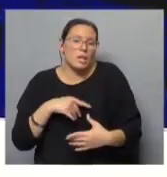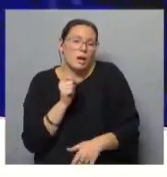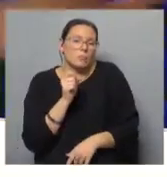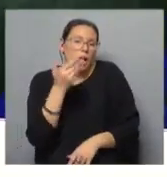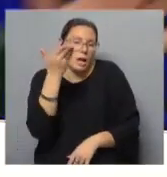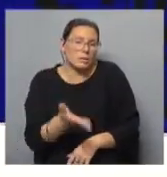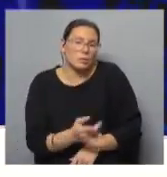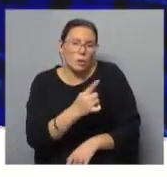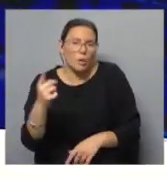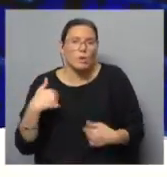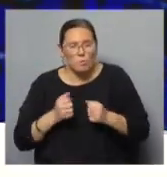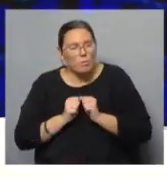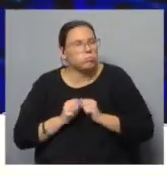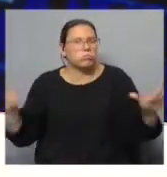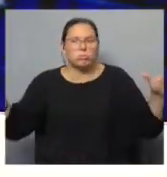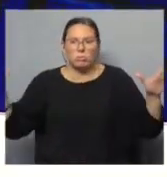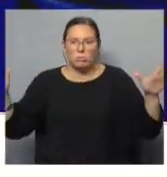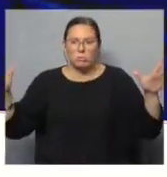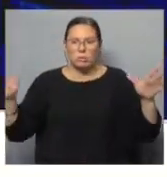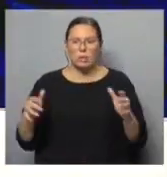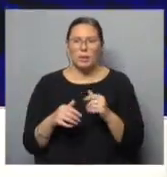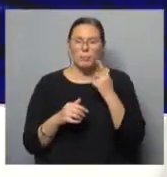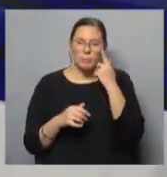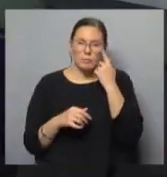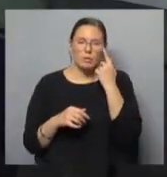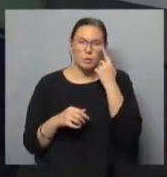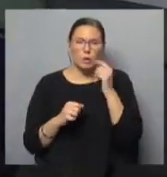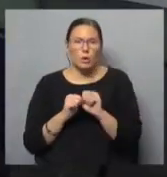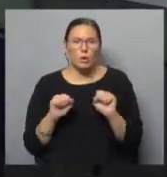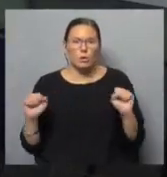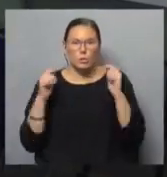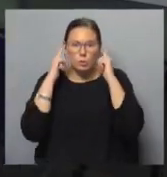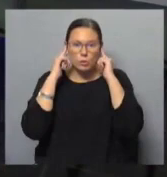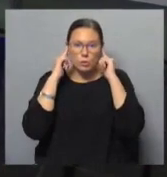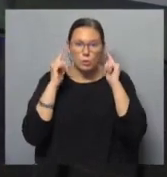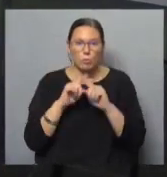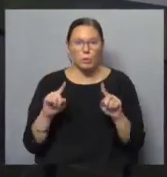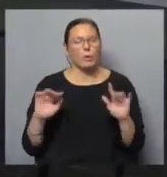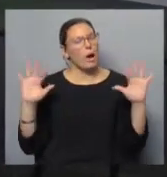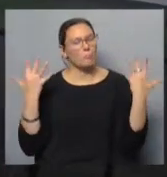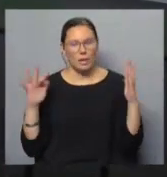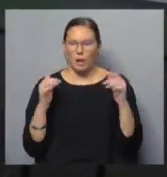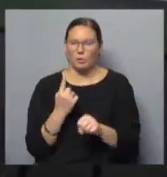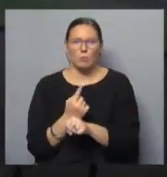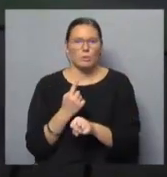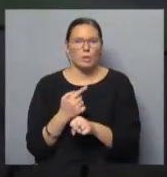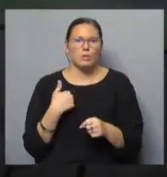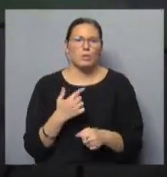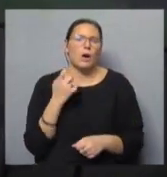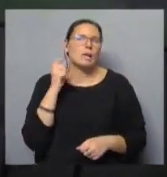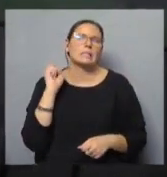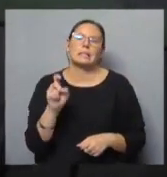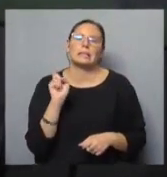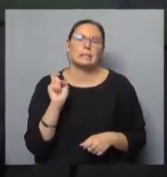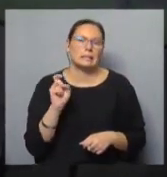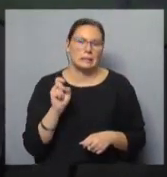sea. El mío es más expansivo, así es más pulpo. ¿Vos sabés que yo no puedo dar al arranque de esto sin darte un aplauso? Porque yo soy un fanático. ¿Qué